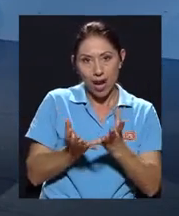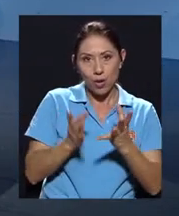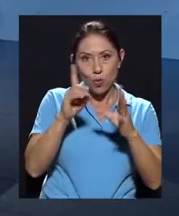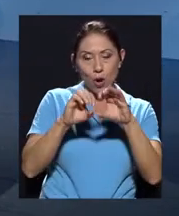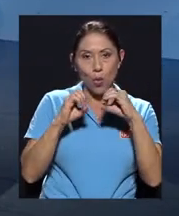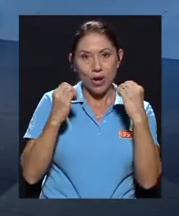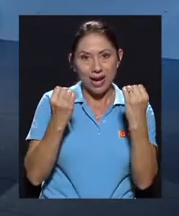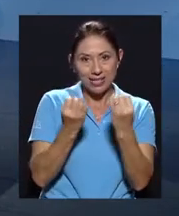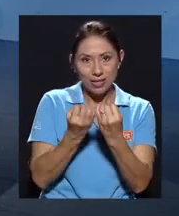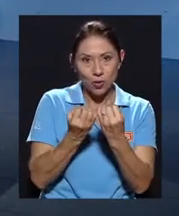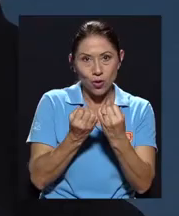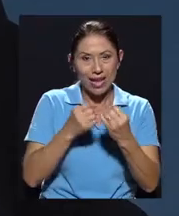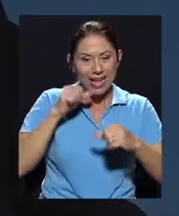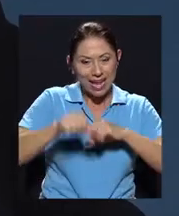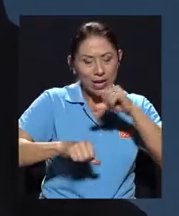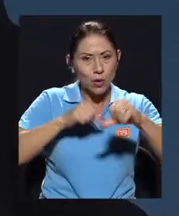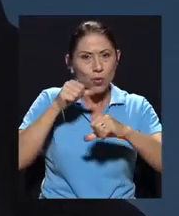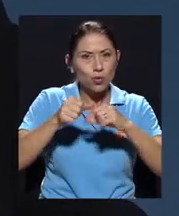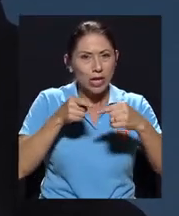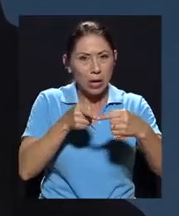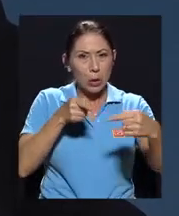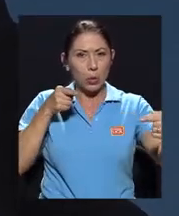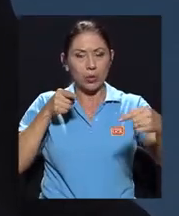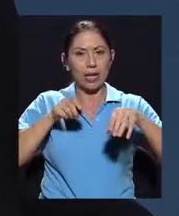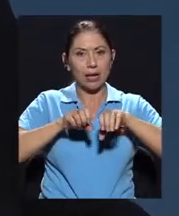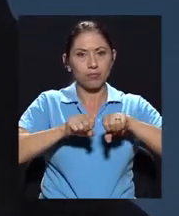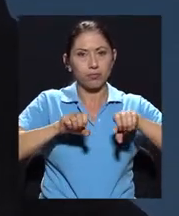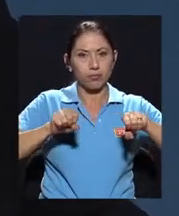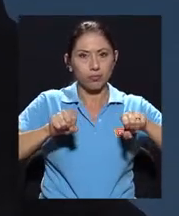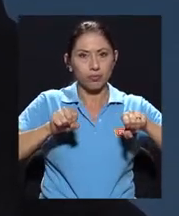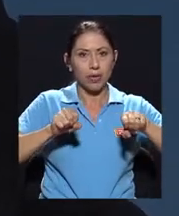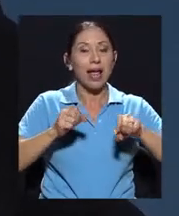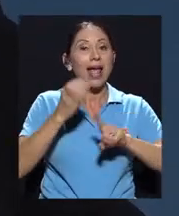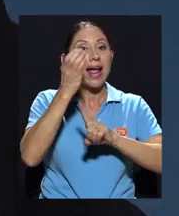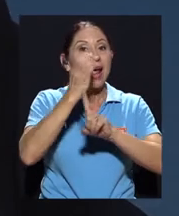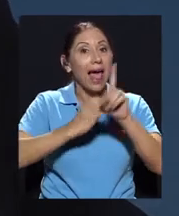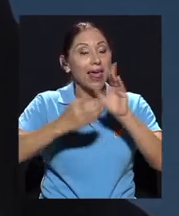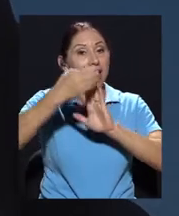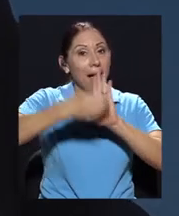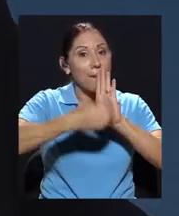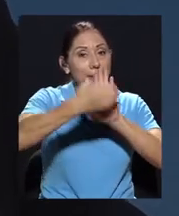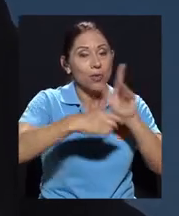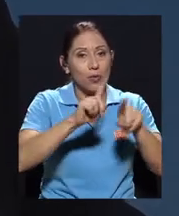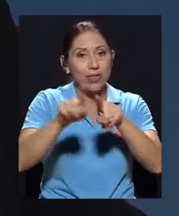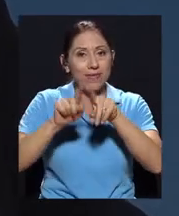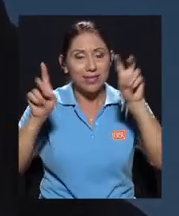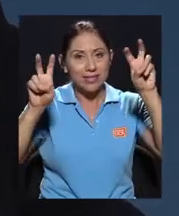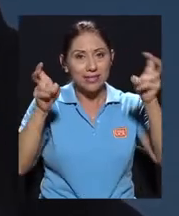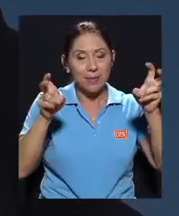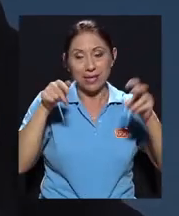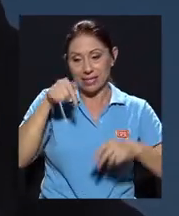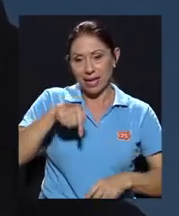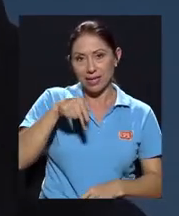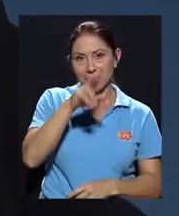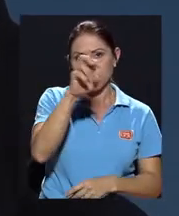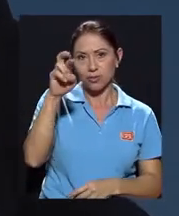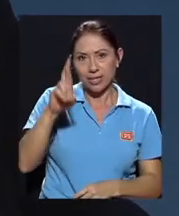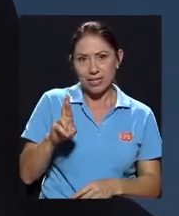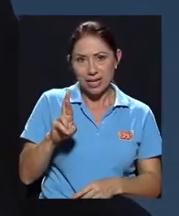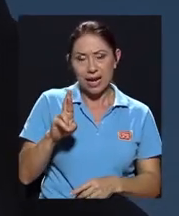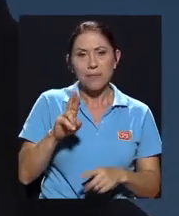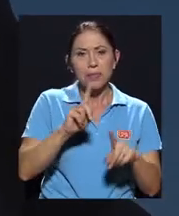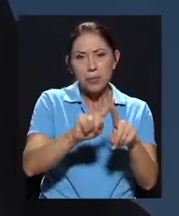cada uno de los capítulos también se ha especializado en diferentes temas. Entonces aquí en Costa Rica hemos desarrollado una serie de programas